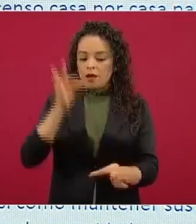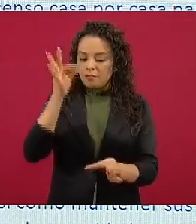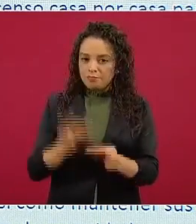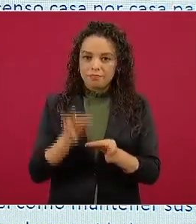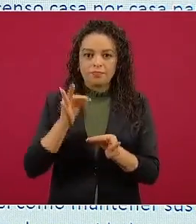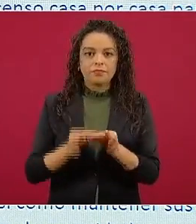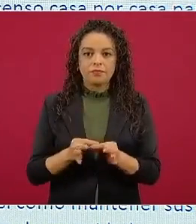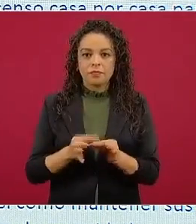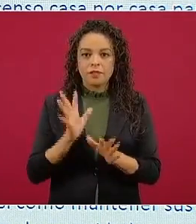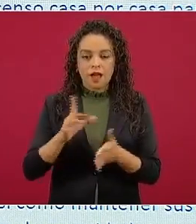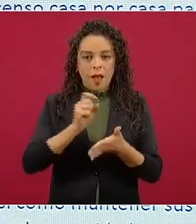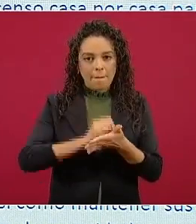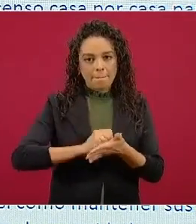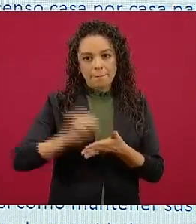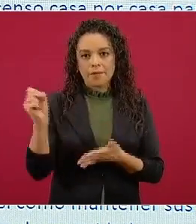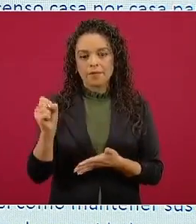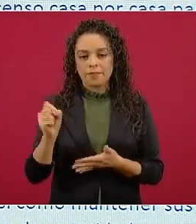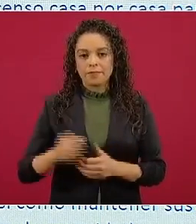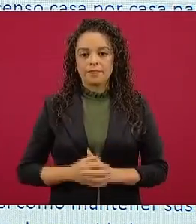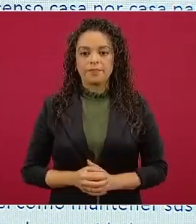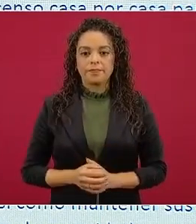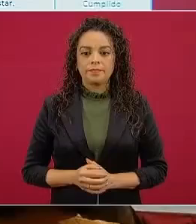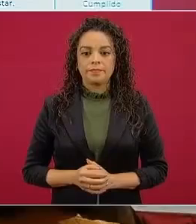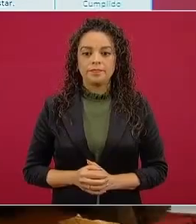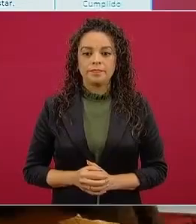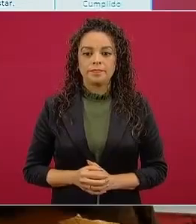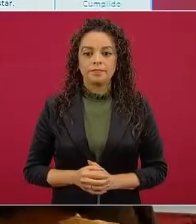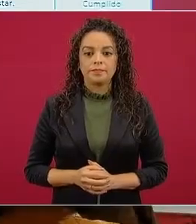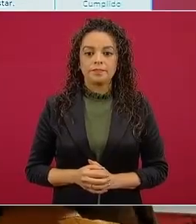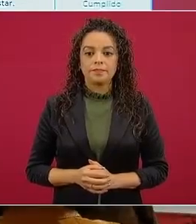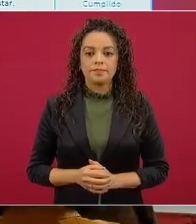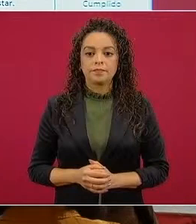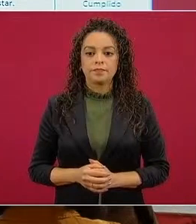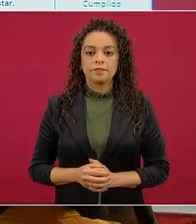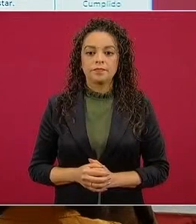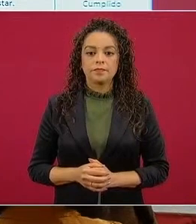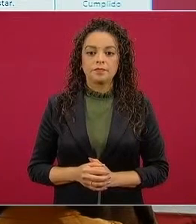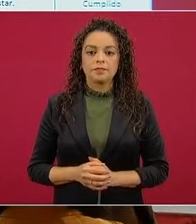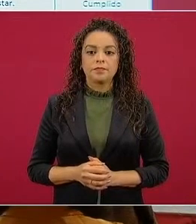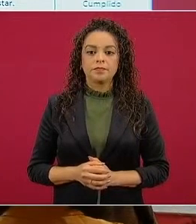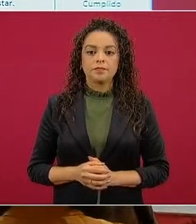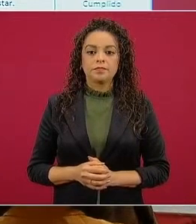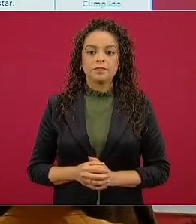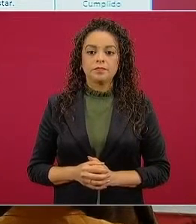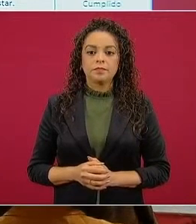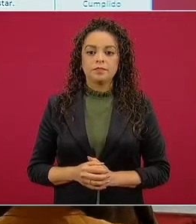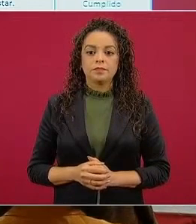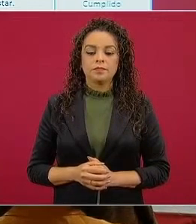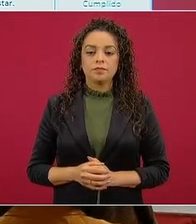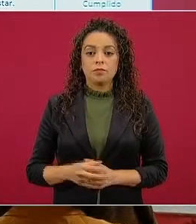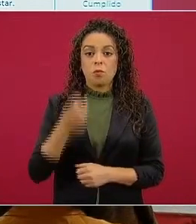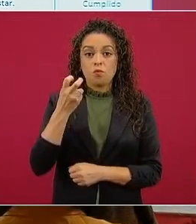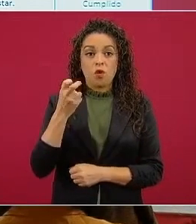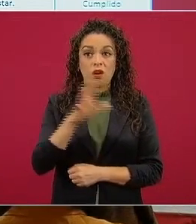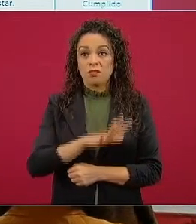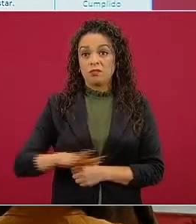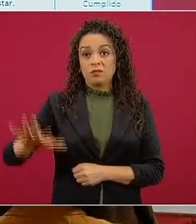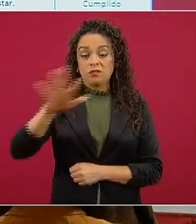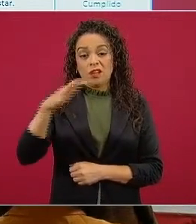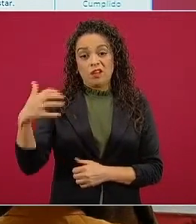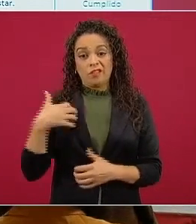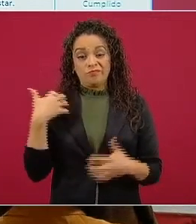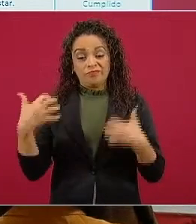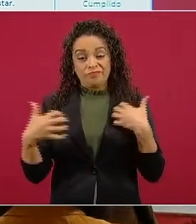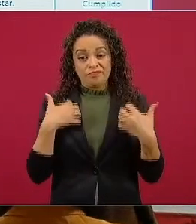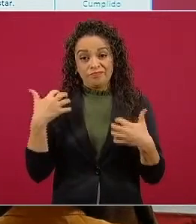con tarjeta. Por eso están tan enojados los